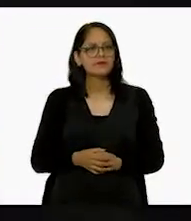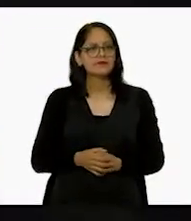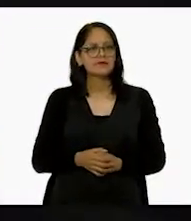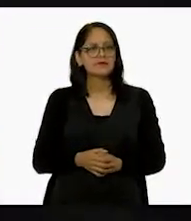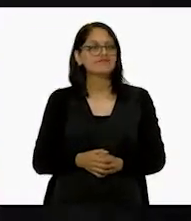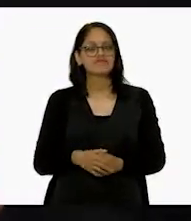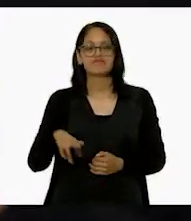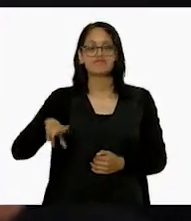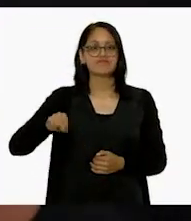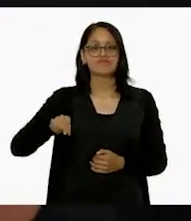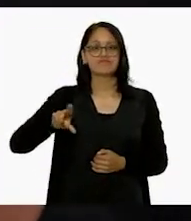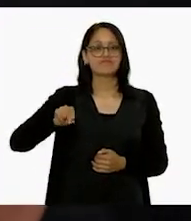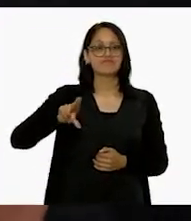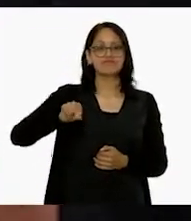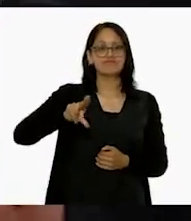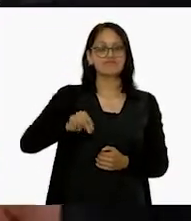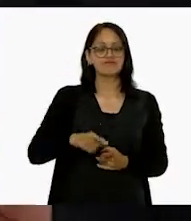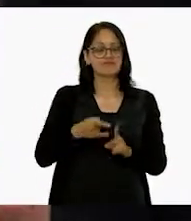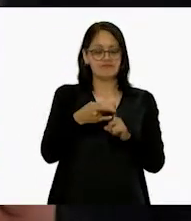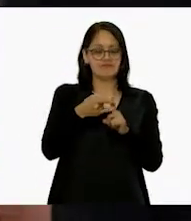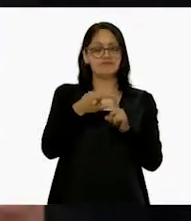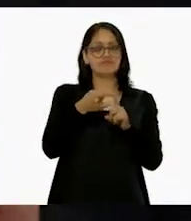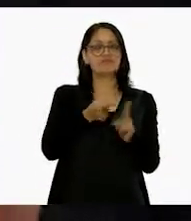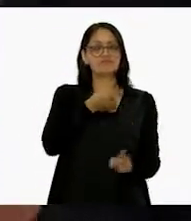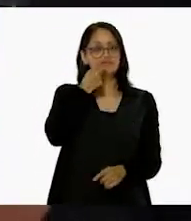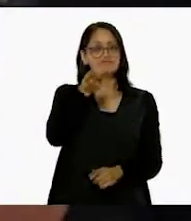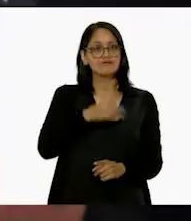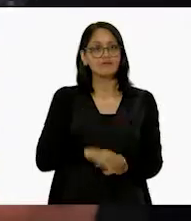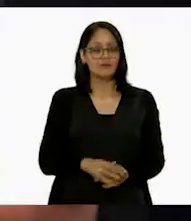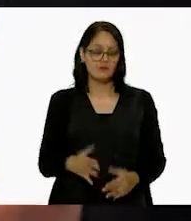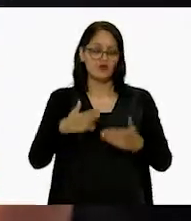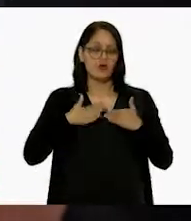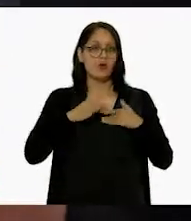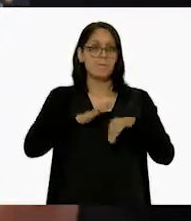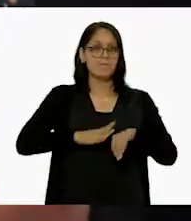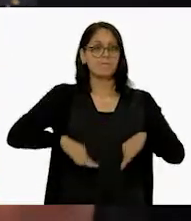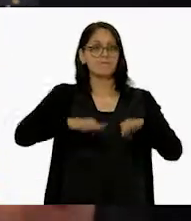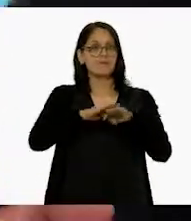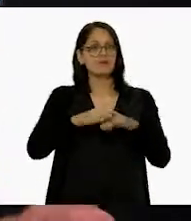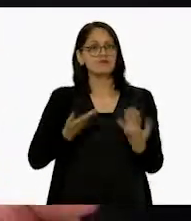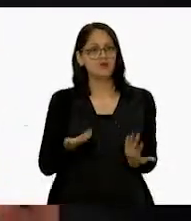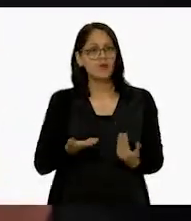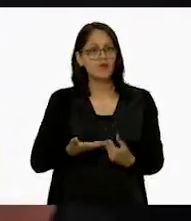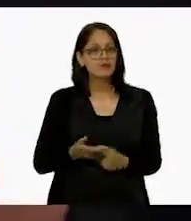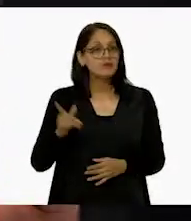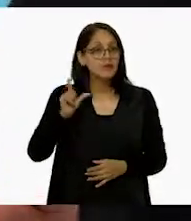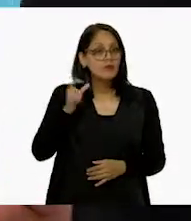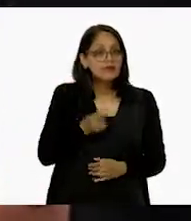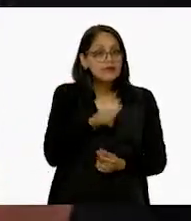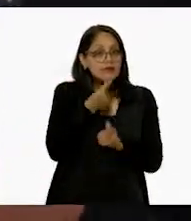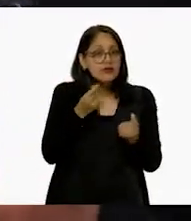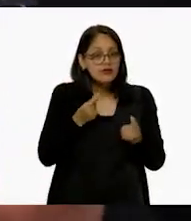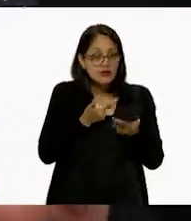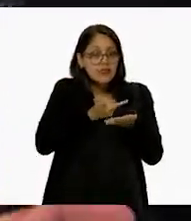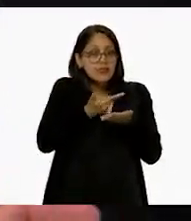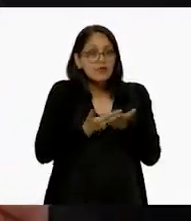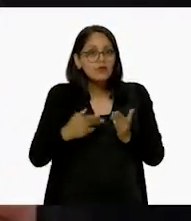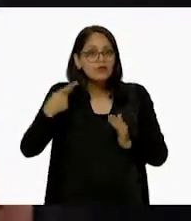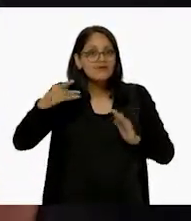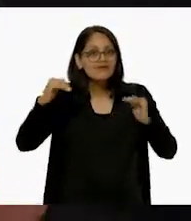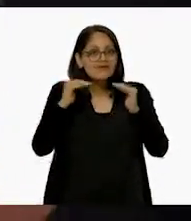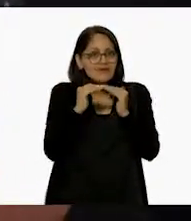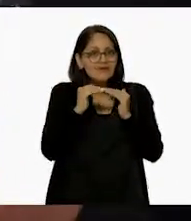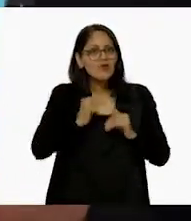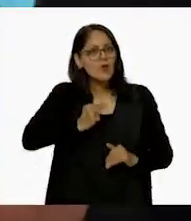No, no, no. Dijo el cuadrado. Yo soy el más importante. Cuando los niños dibujan sus casitas, me